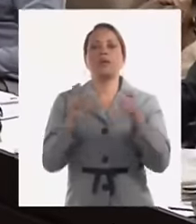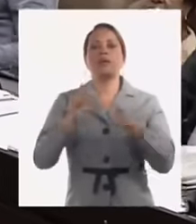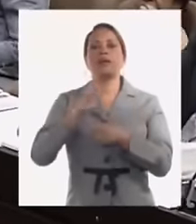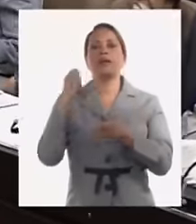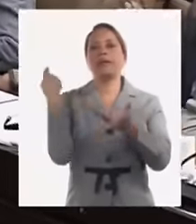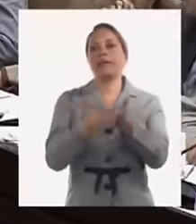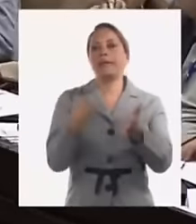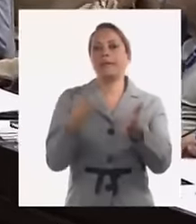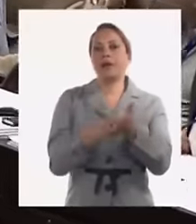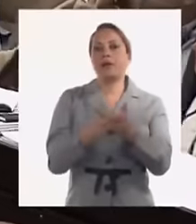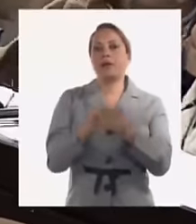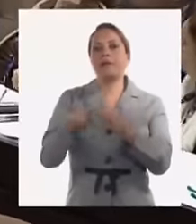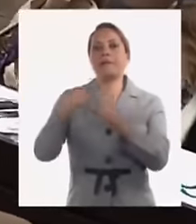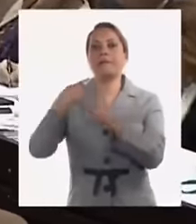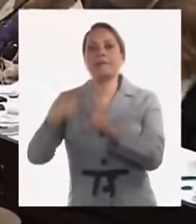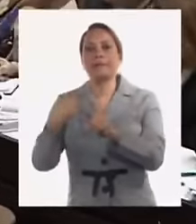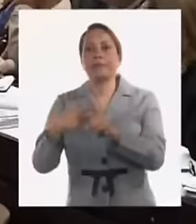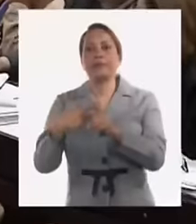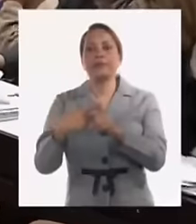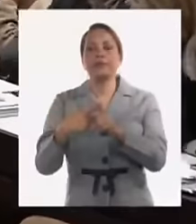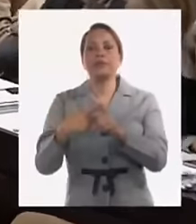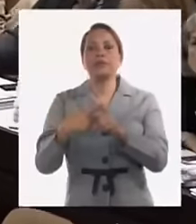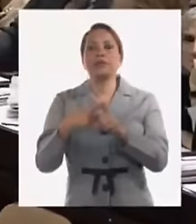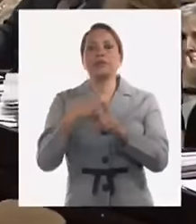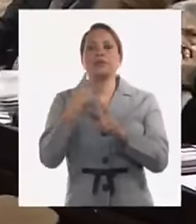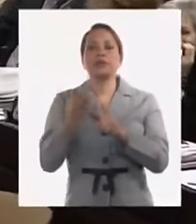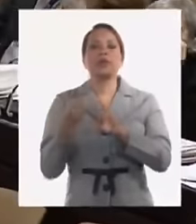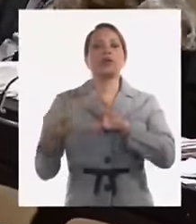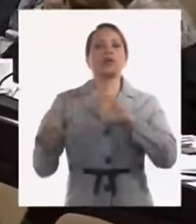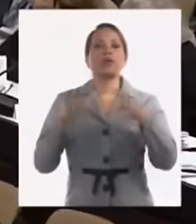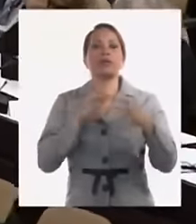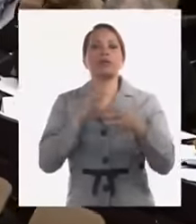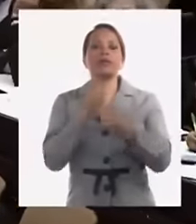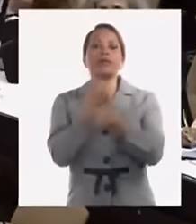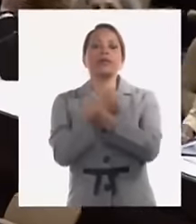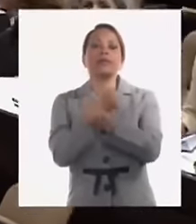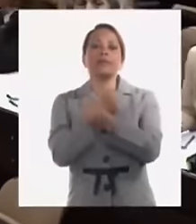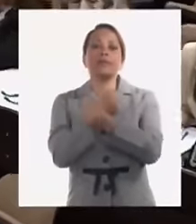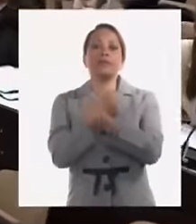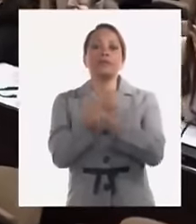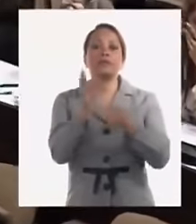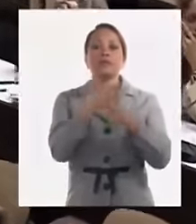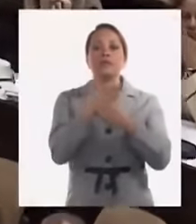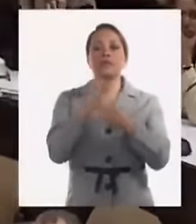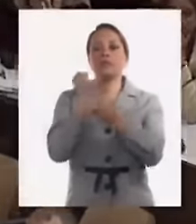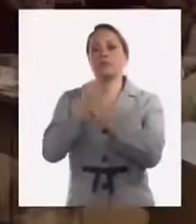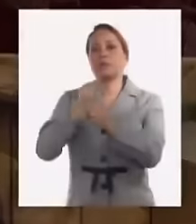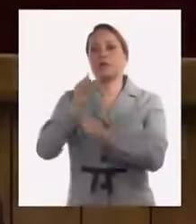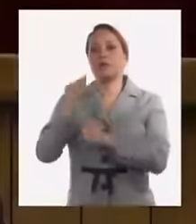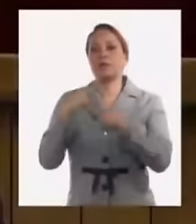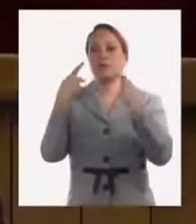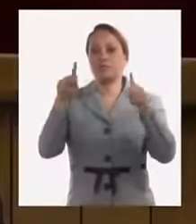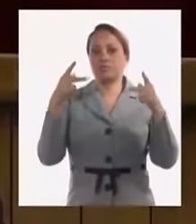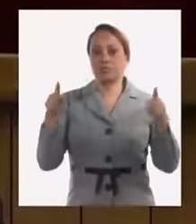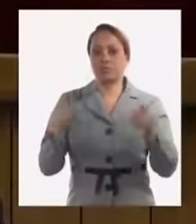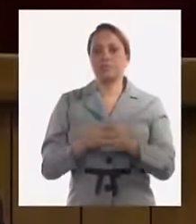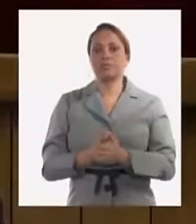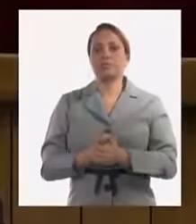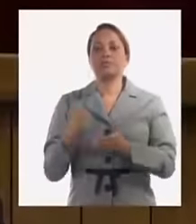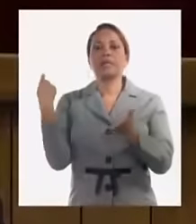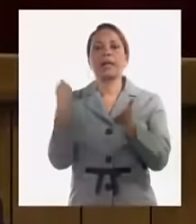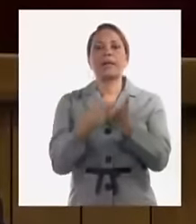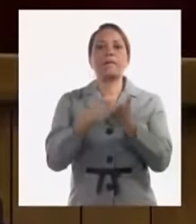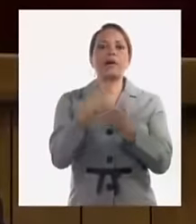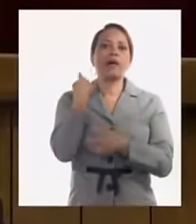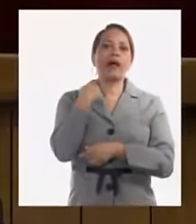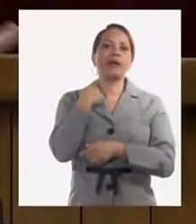adicionales por la exposición y la complejidad y el riesgo de los diferentes trabajadores y profesionales el pago por años